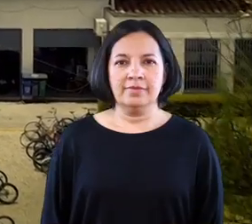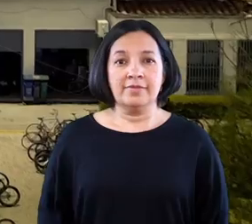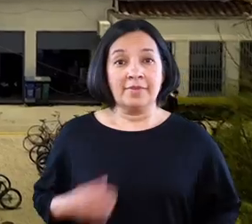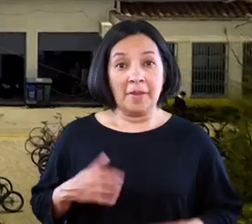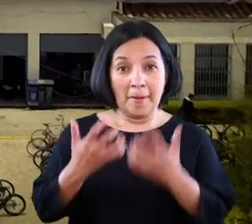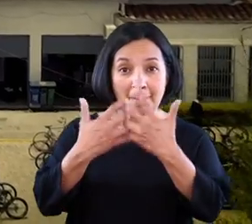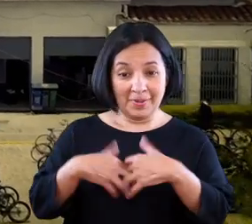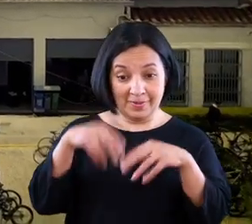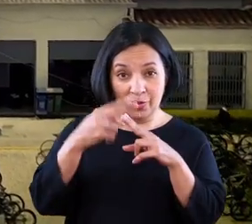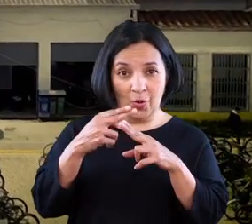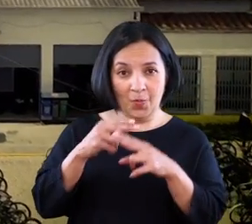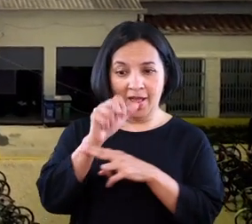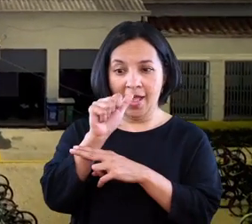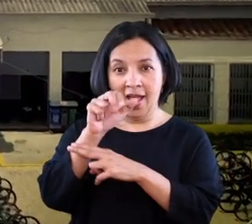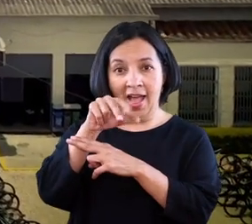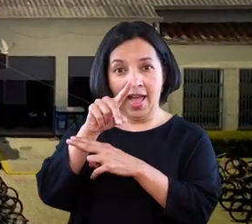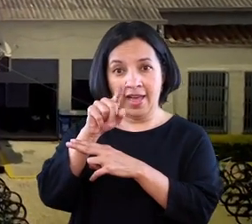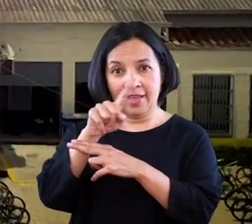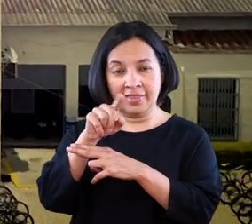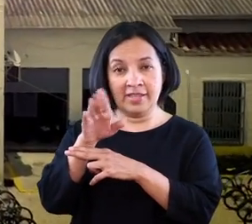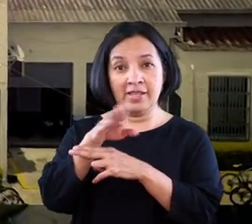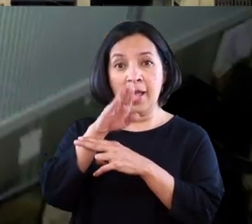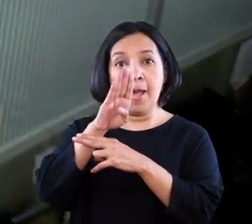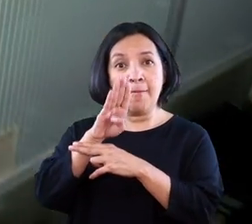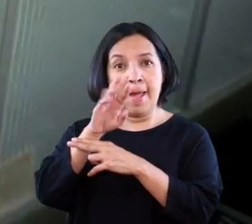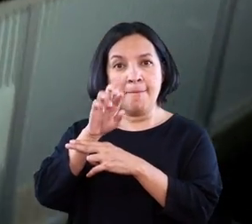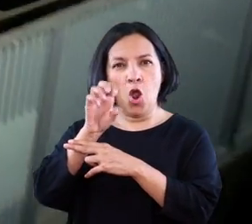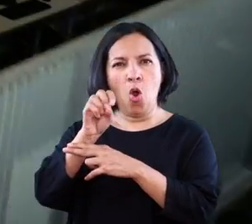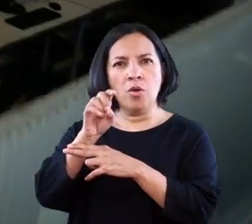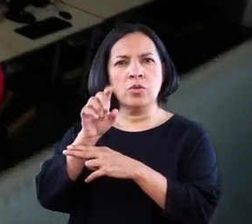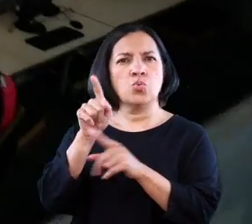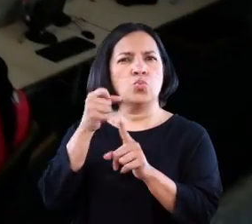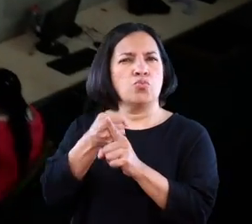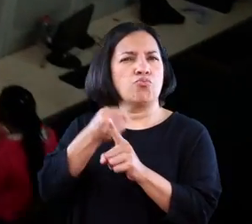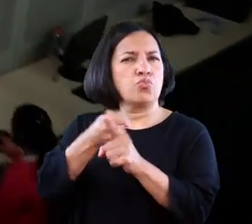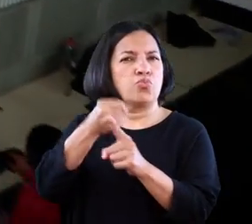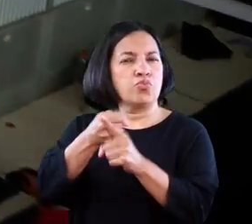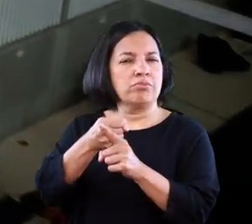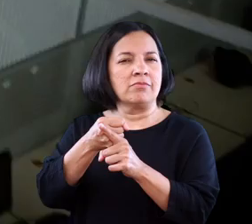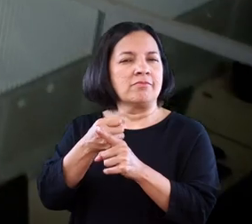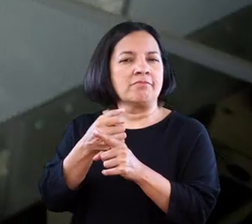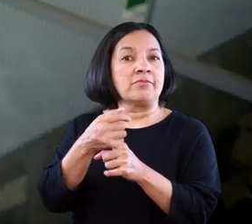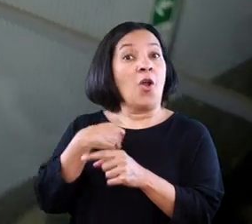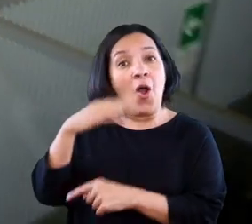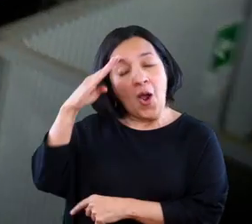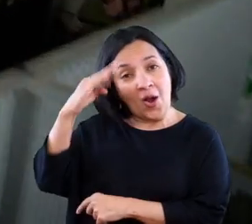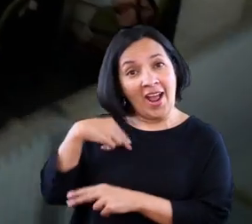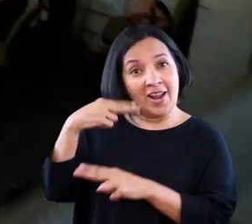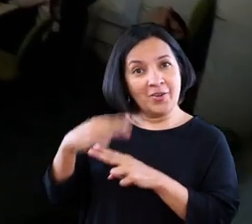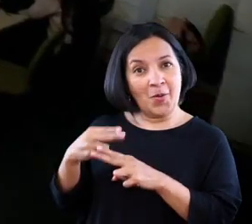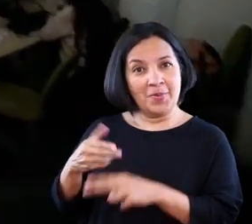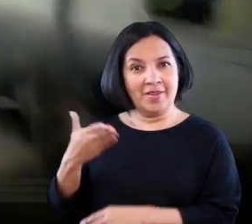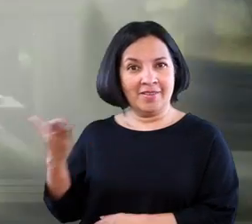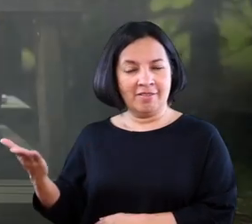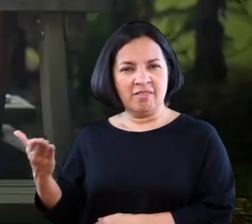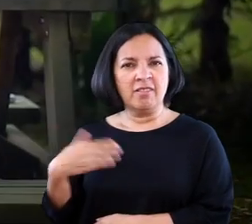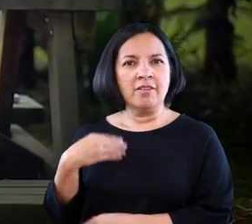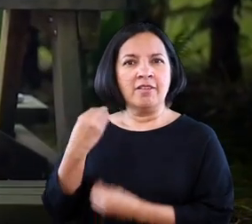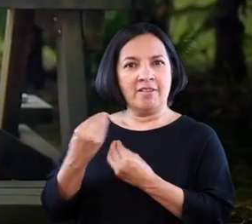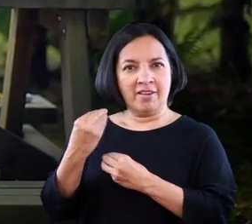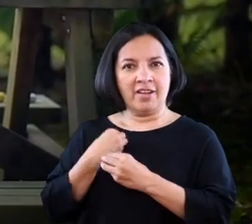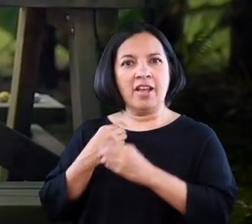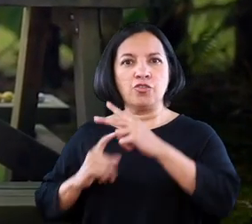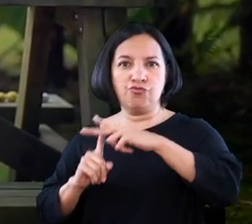En Andes BPO somos generadores de experiencias memorables. Hola, soy Juan Alberto Ortiz,